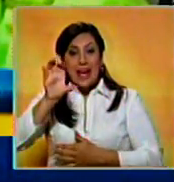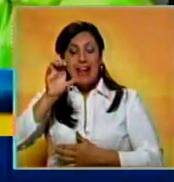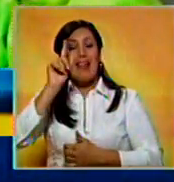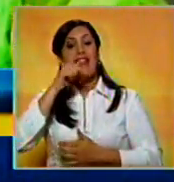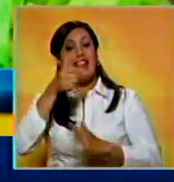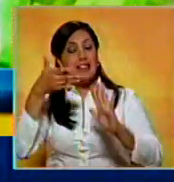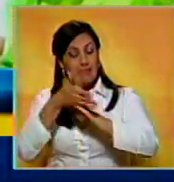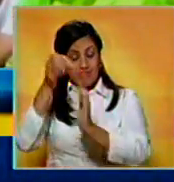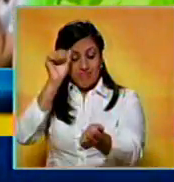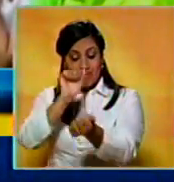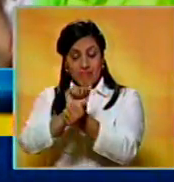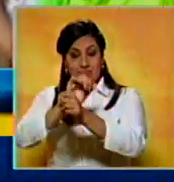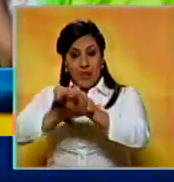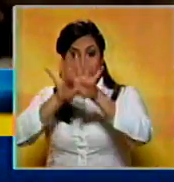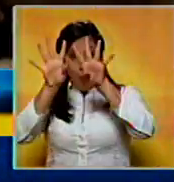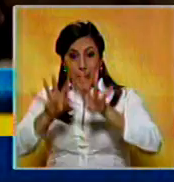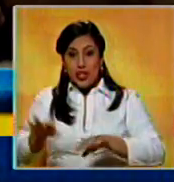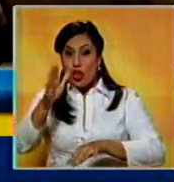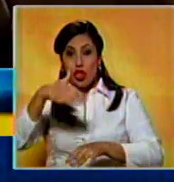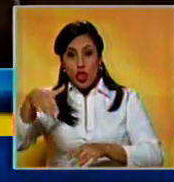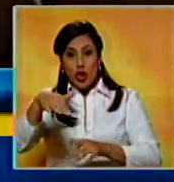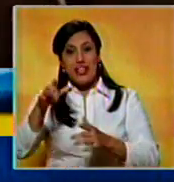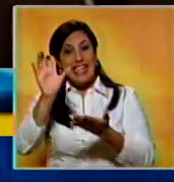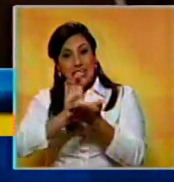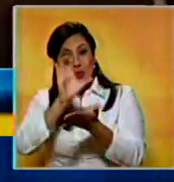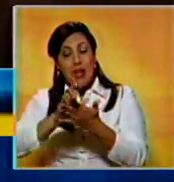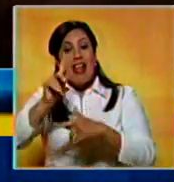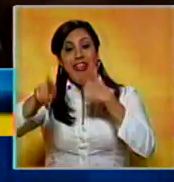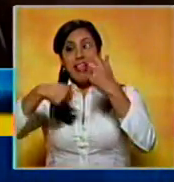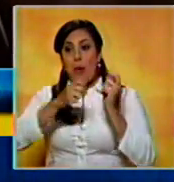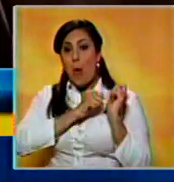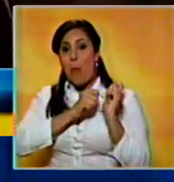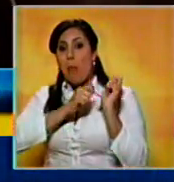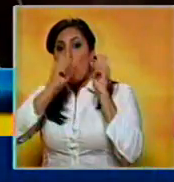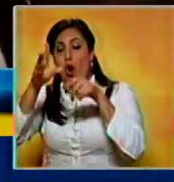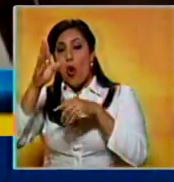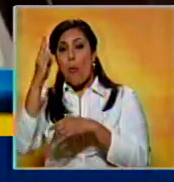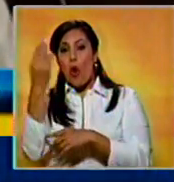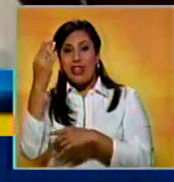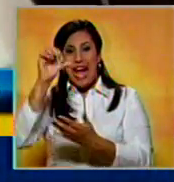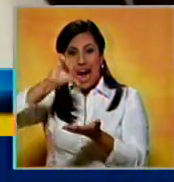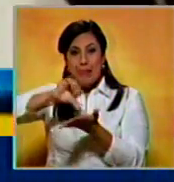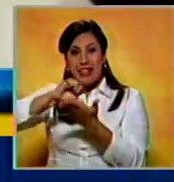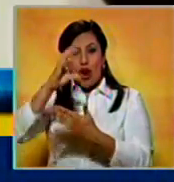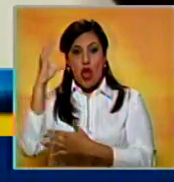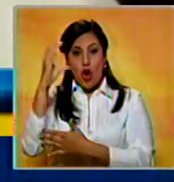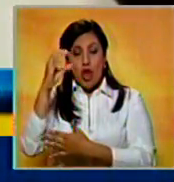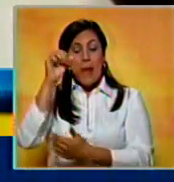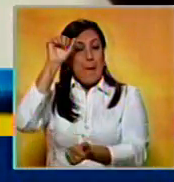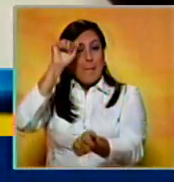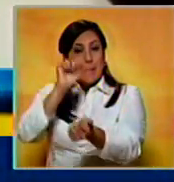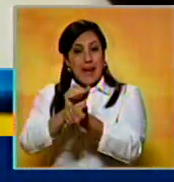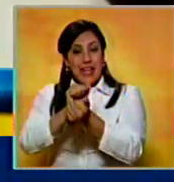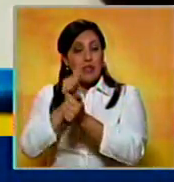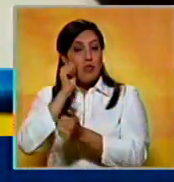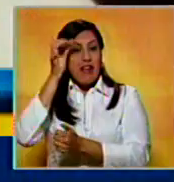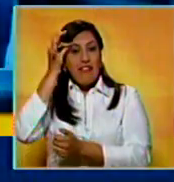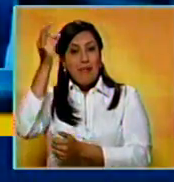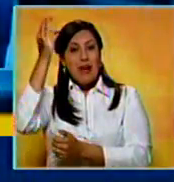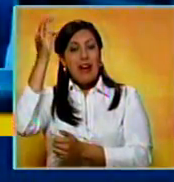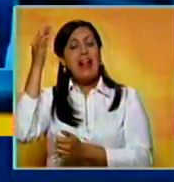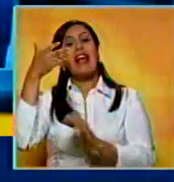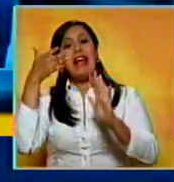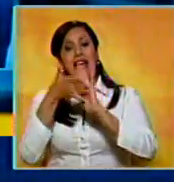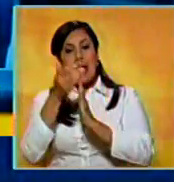El sujeto fue capturado en una vivienda en la ciudad de Cali y luego fue trasladado a Bogotá. La captura fue encabezada por una fiscal peruana